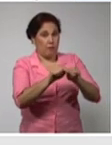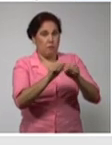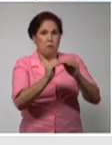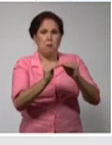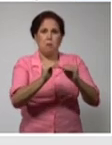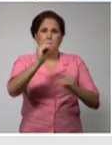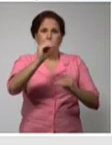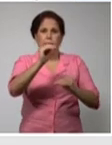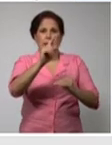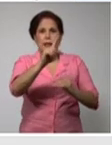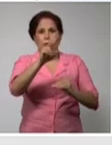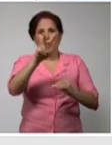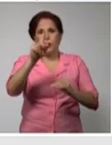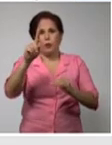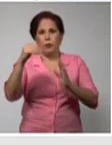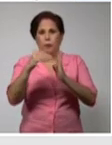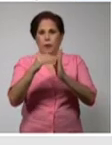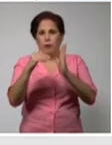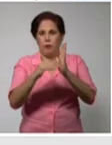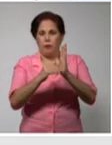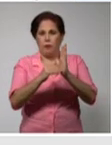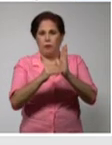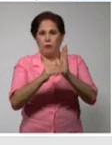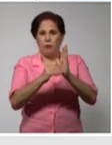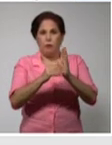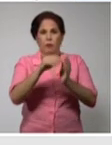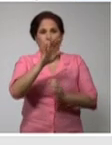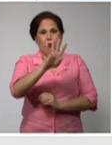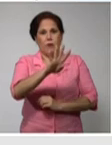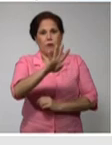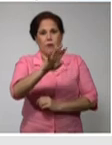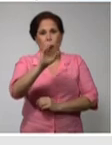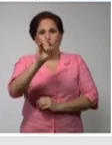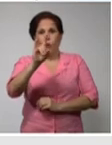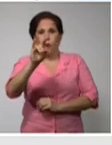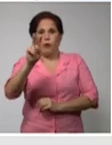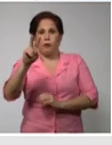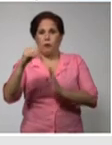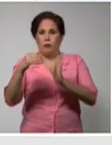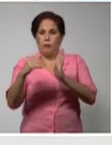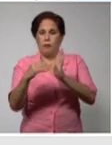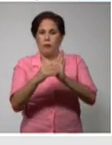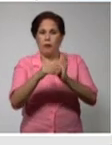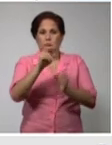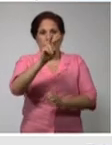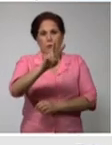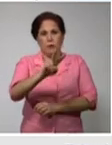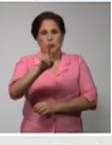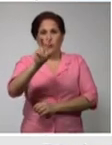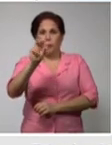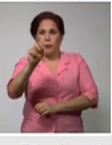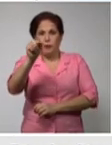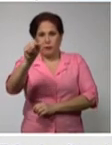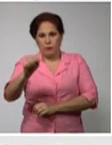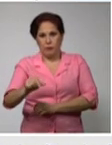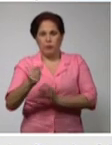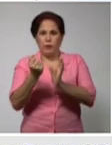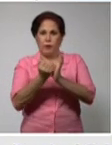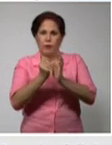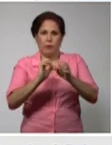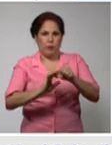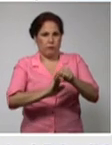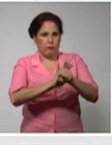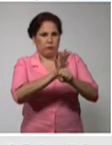a 121 millones 492 mil 220 casos estamos